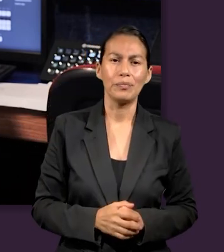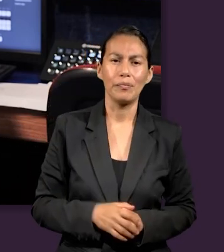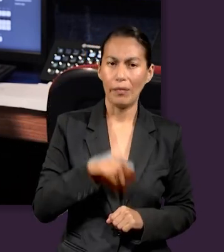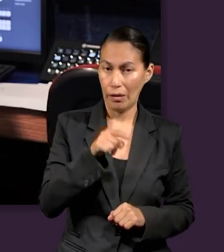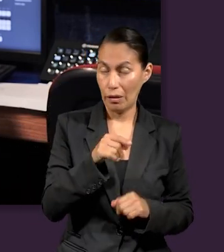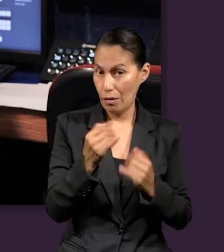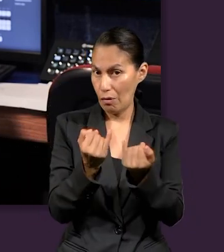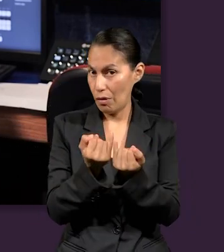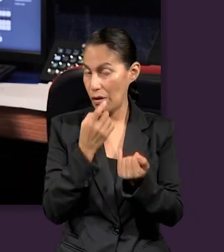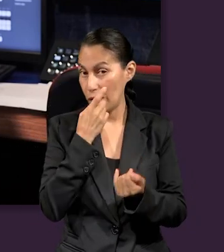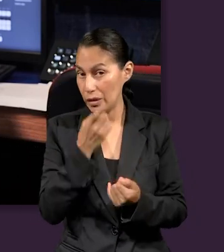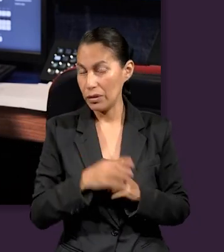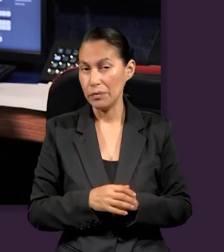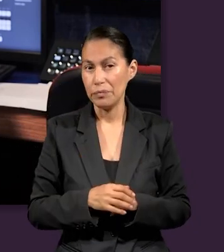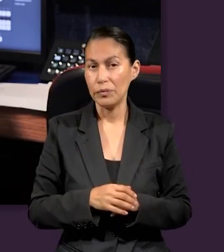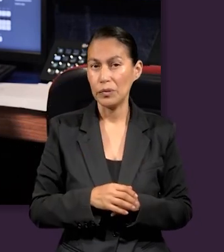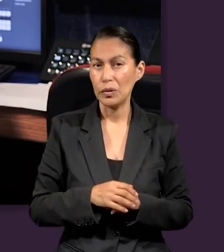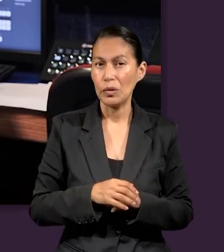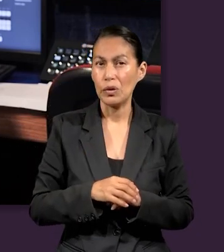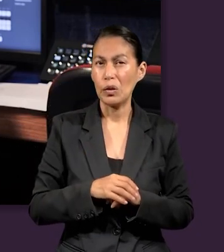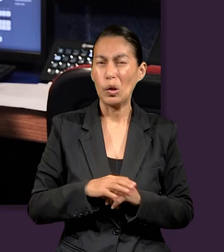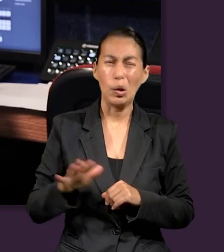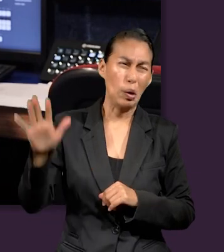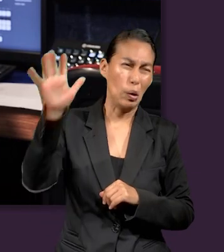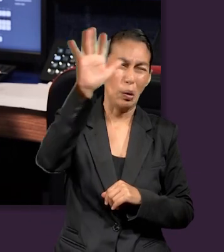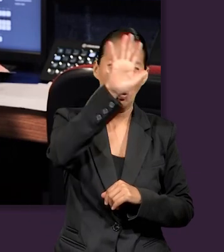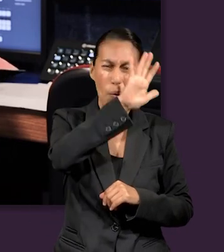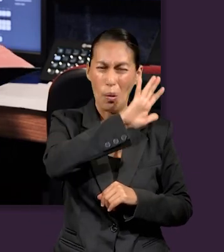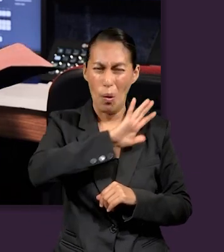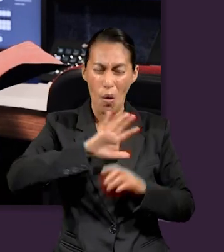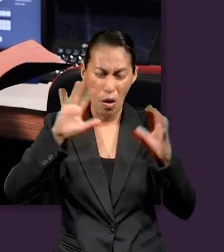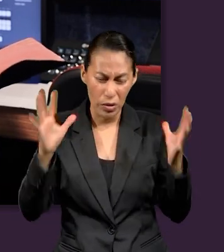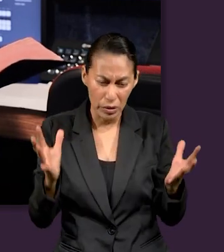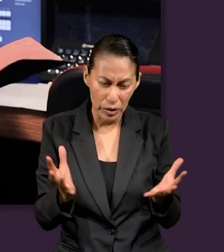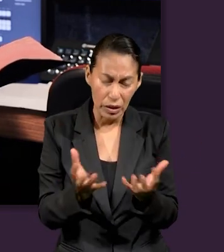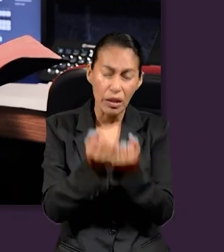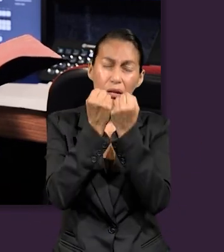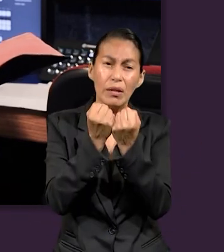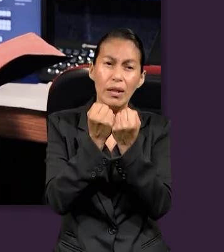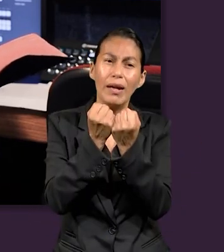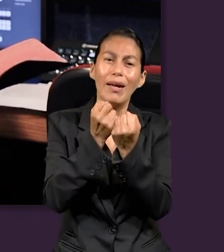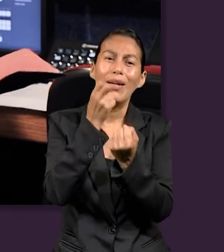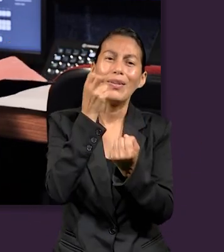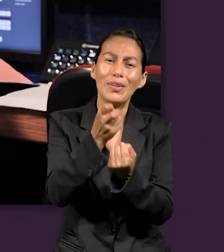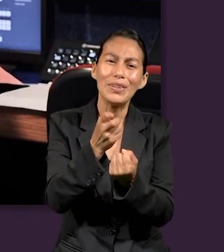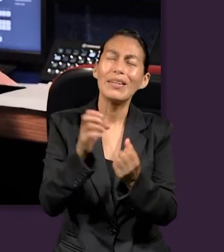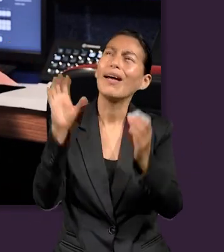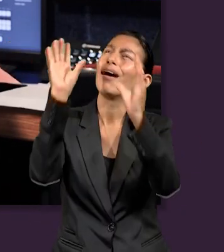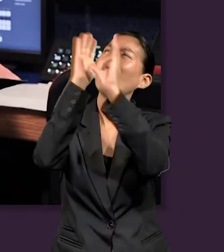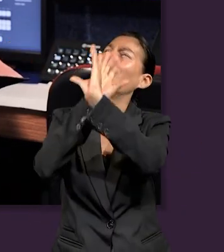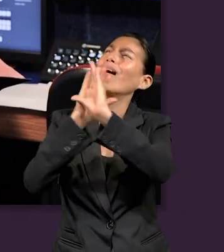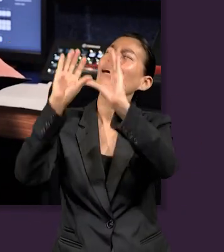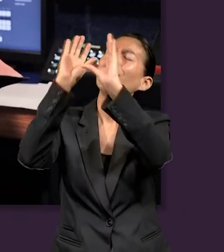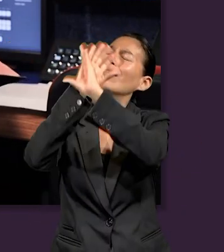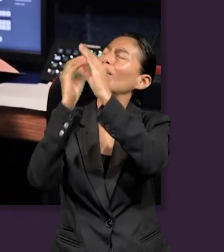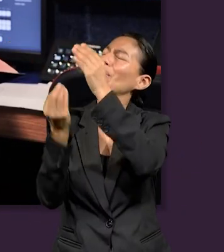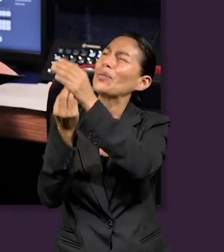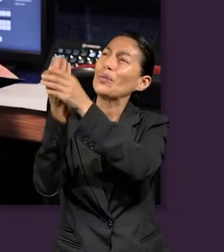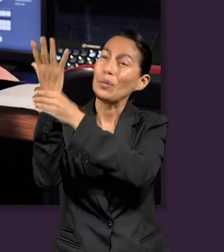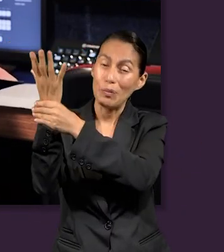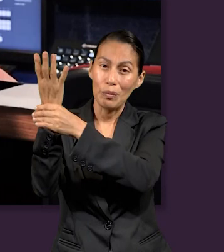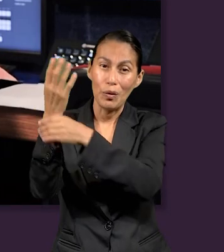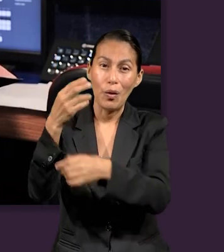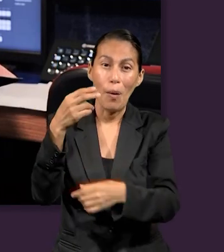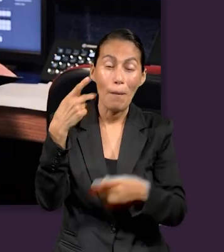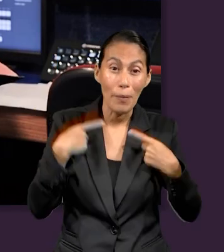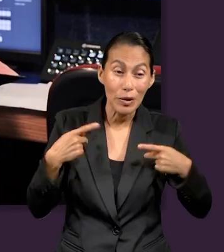se nos puede señalar el hecho de que el universo, al haber sido redimido, canta un cántico